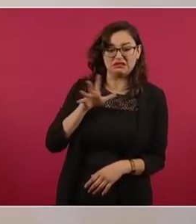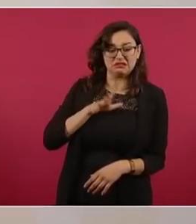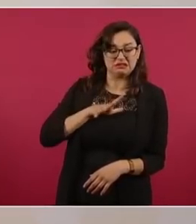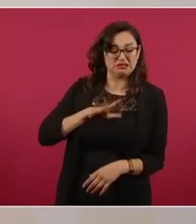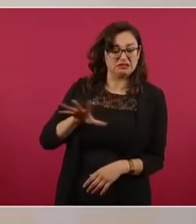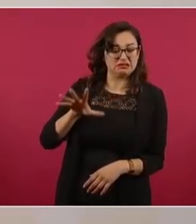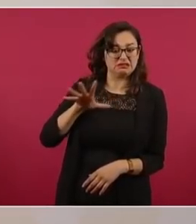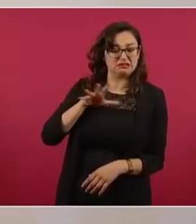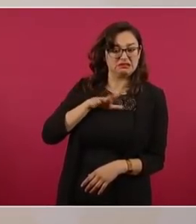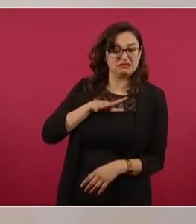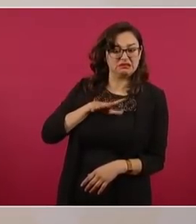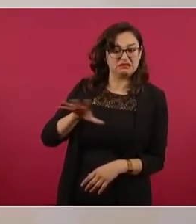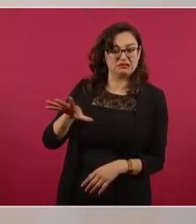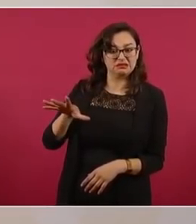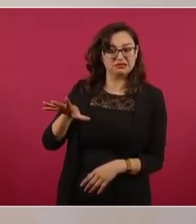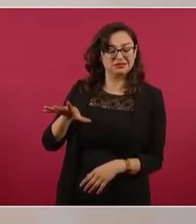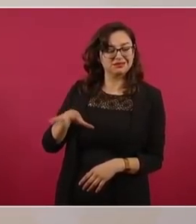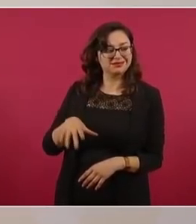Oaxaca